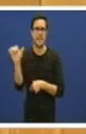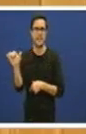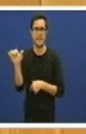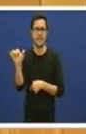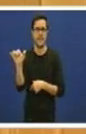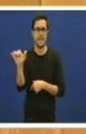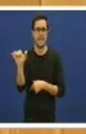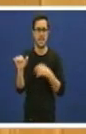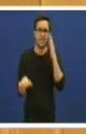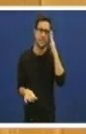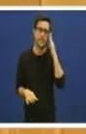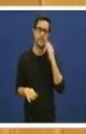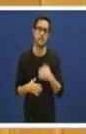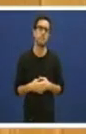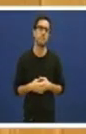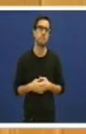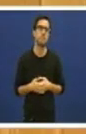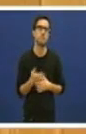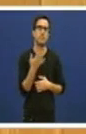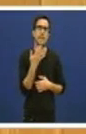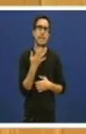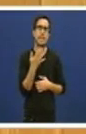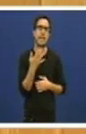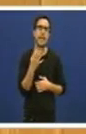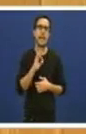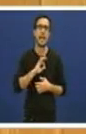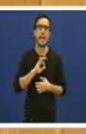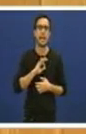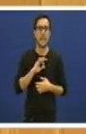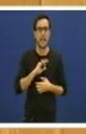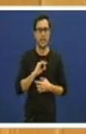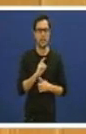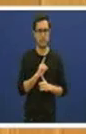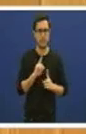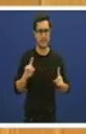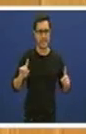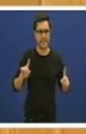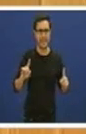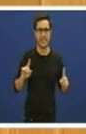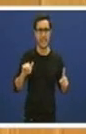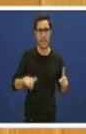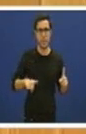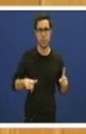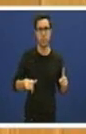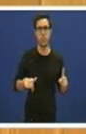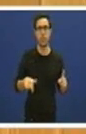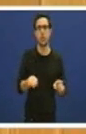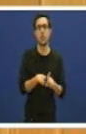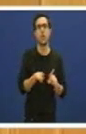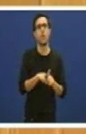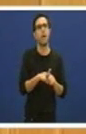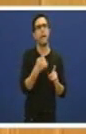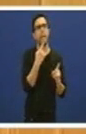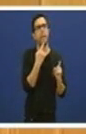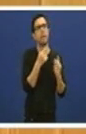en donde, en Xaneiro, a finais de Xaneiro, deste mismo ano, debulla cales son as grandes incidencias